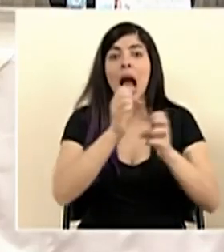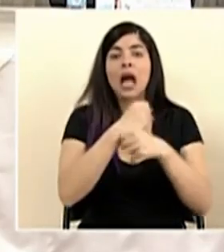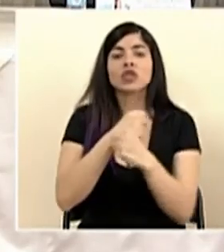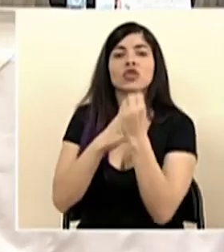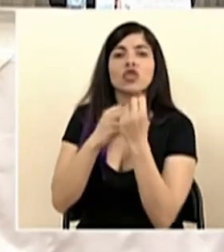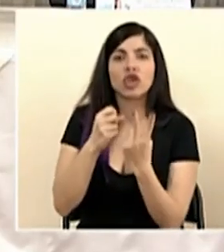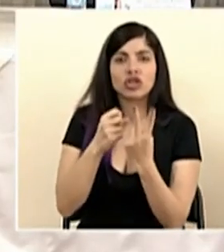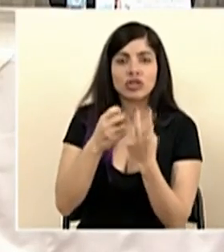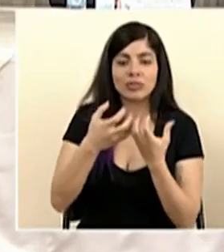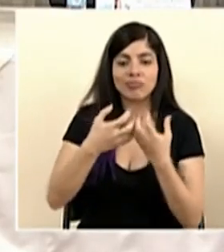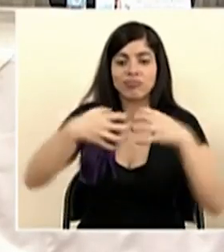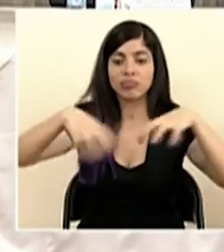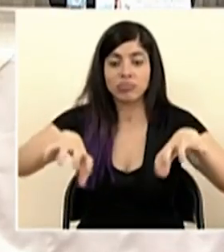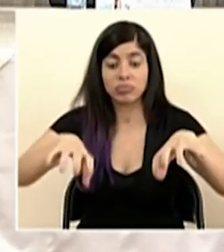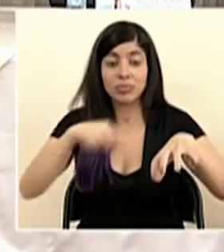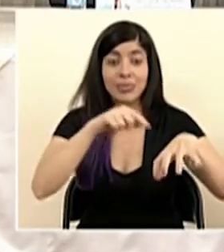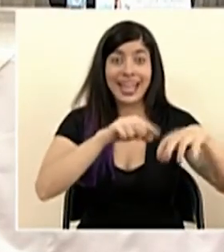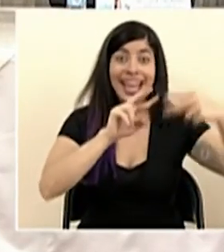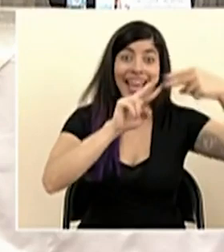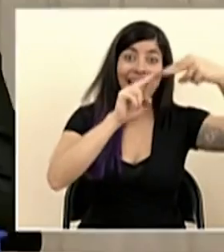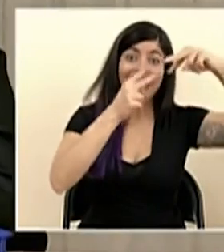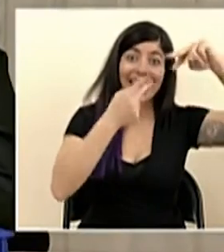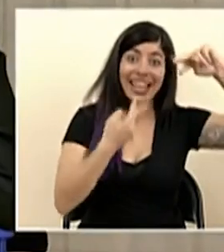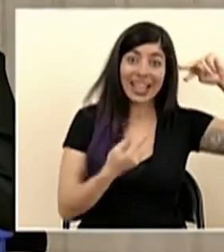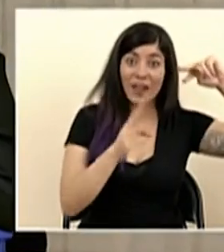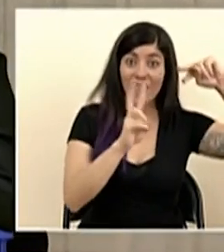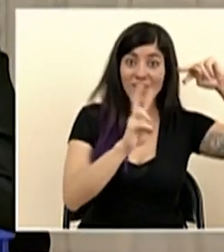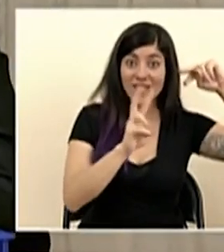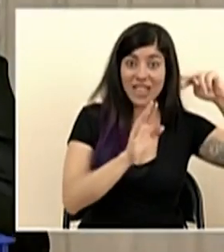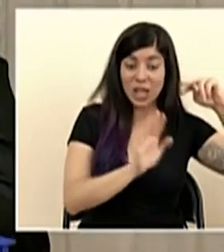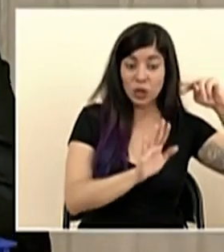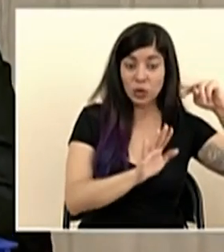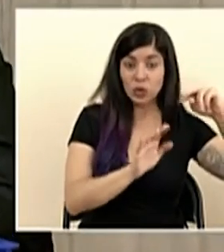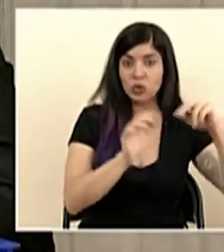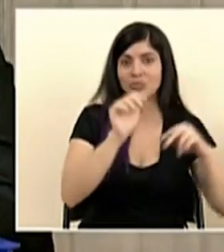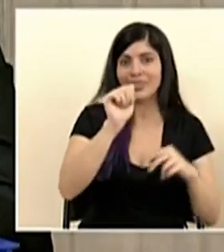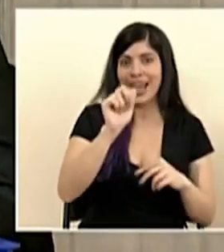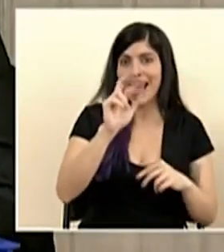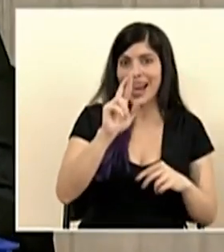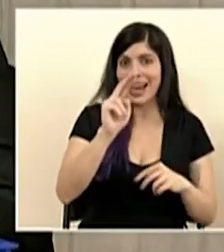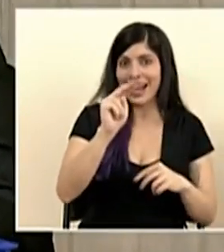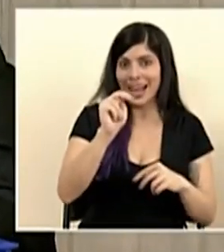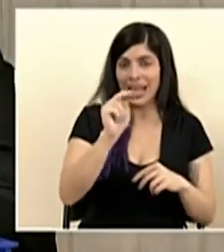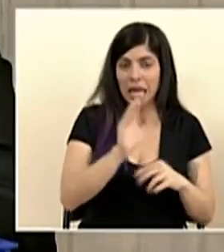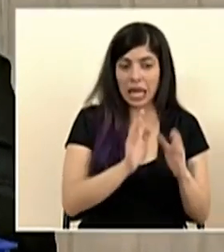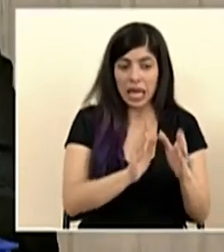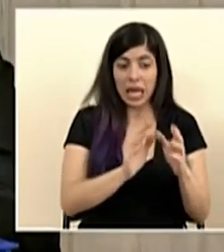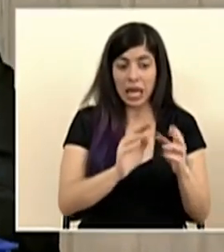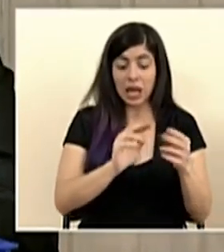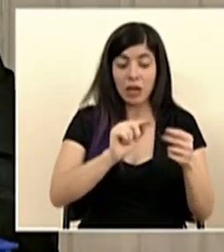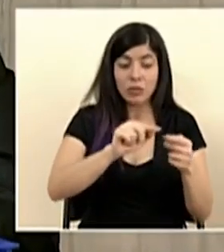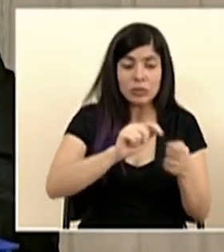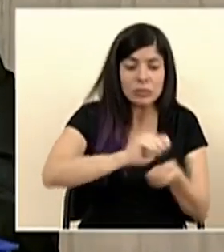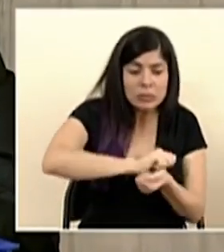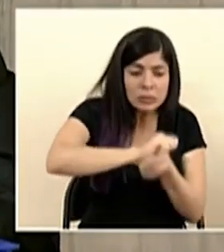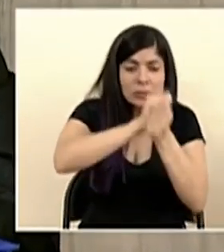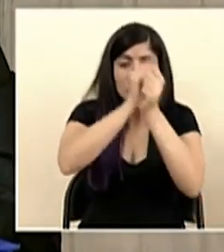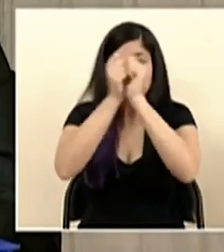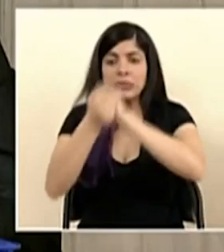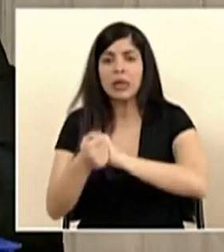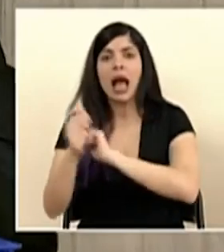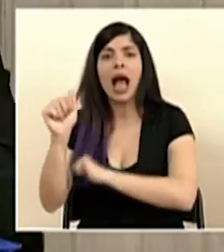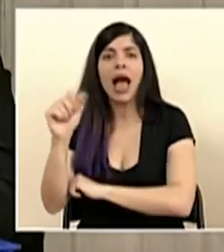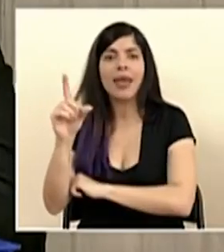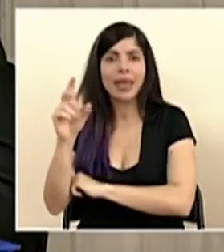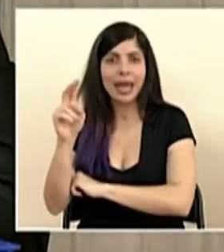son la conversión del material genético del virus, que en este caso es un ARN, para transformarlo en ADN.